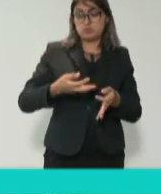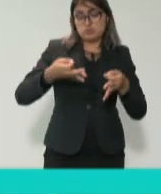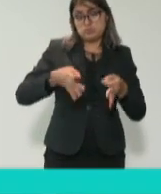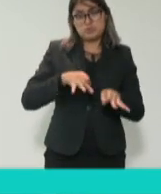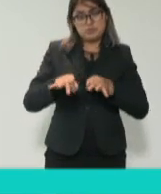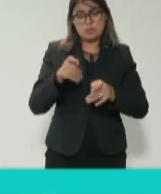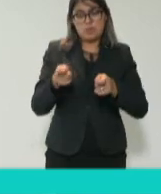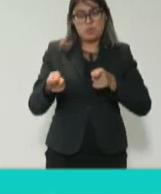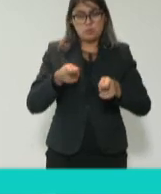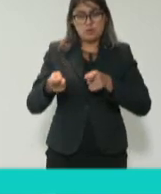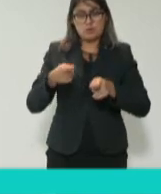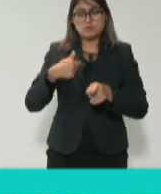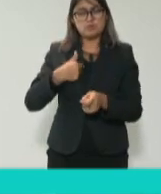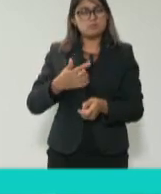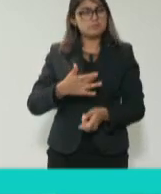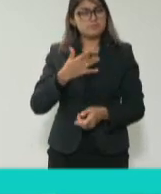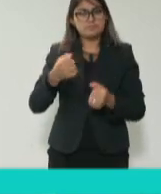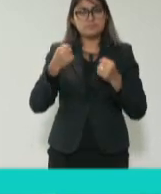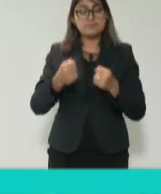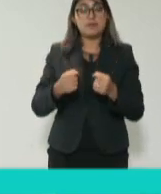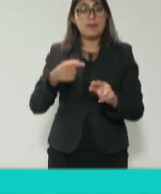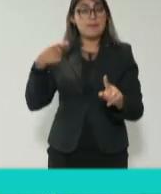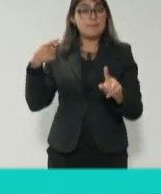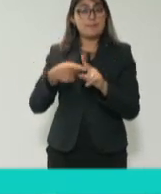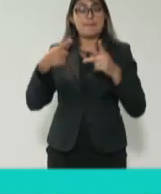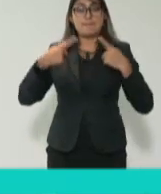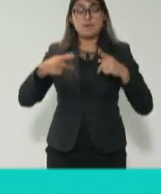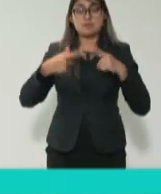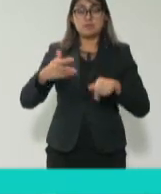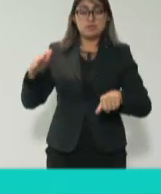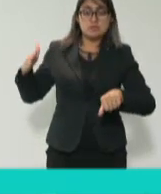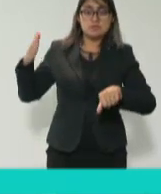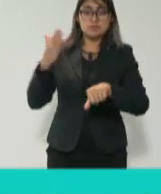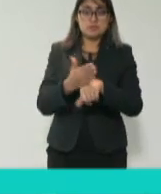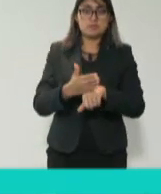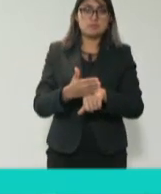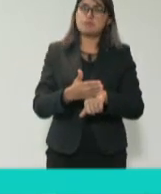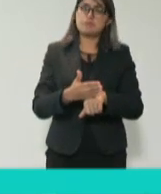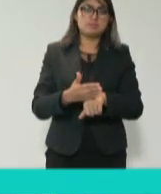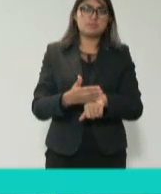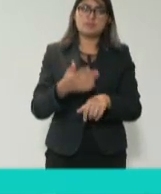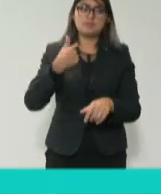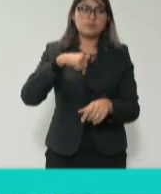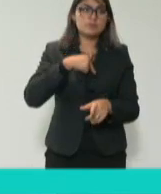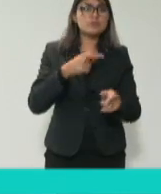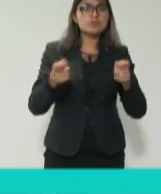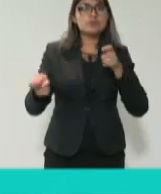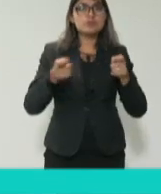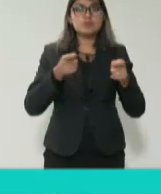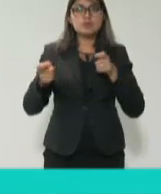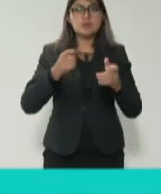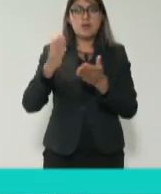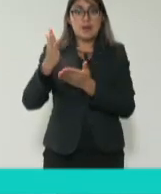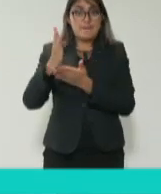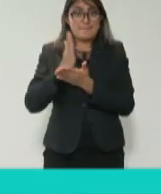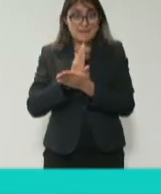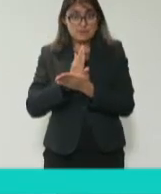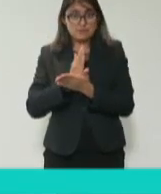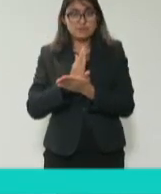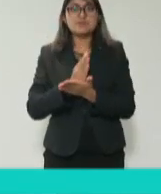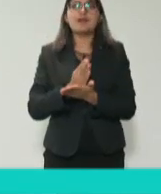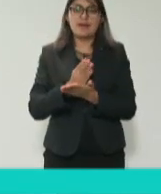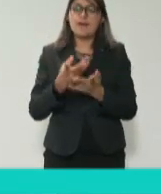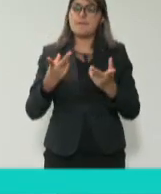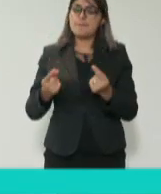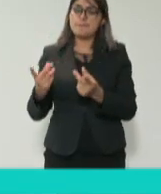que no se trata de que la gente sea sancionada, las contralorías entre menos sancionados tengan son más eficientes, porque